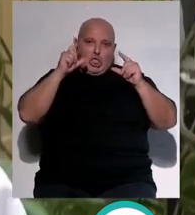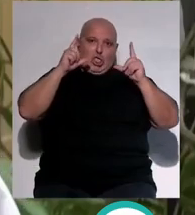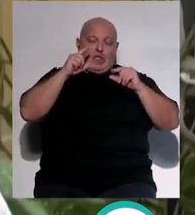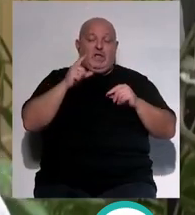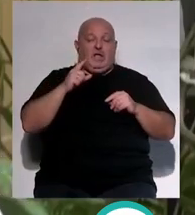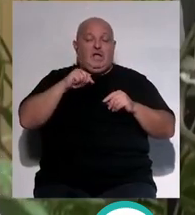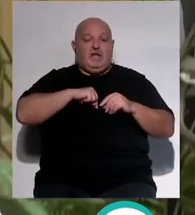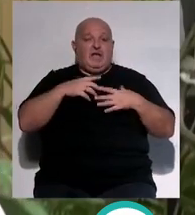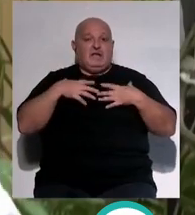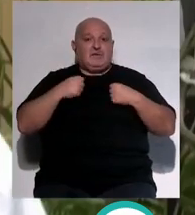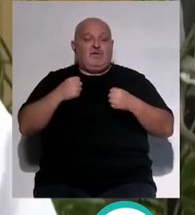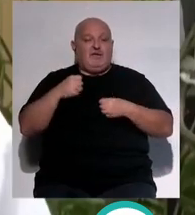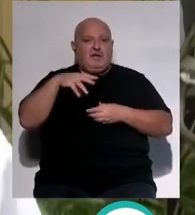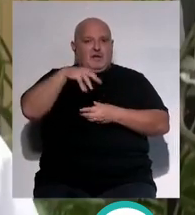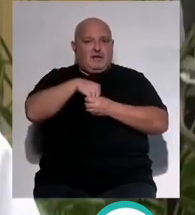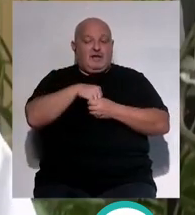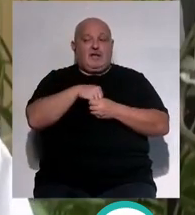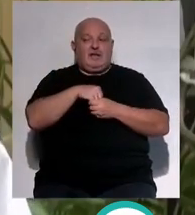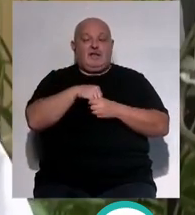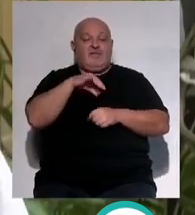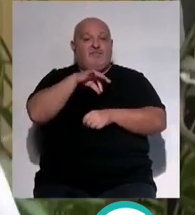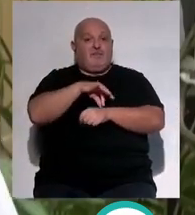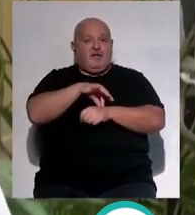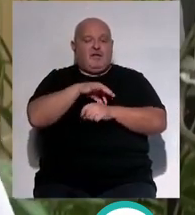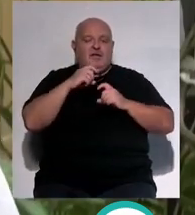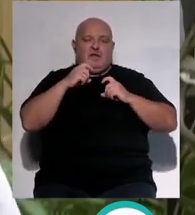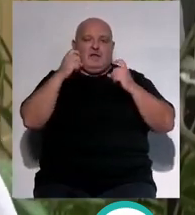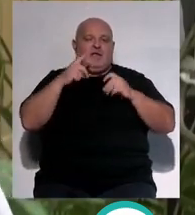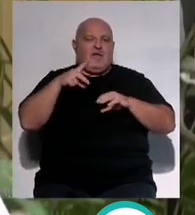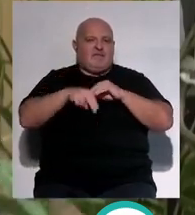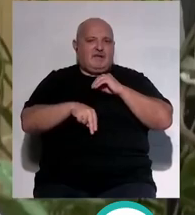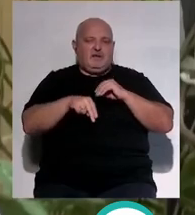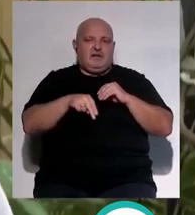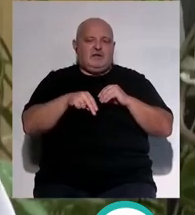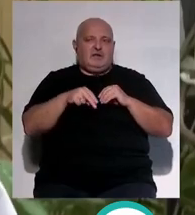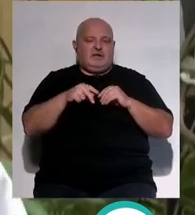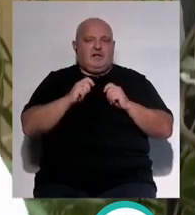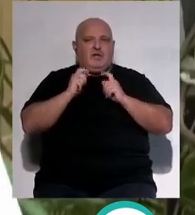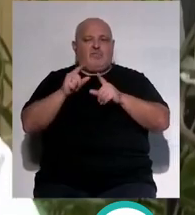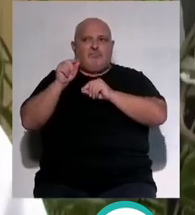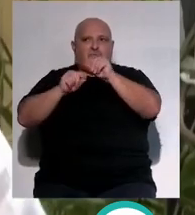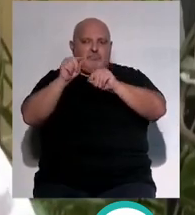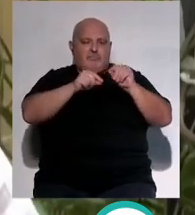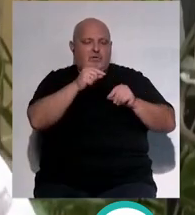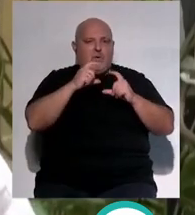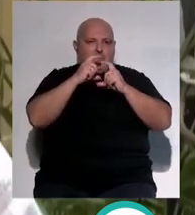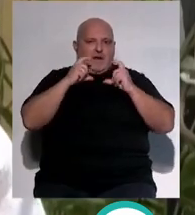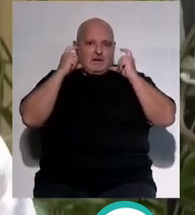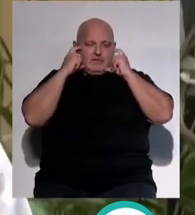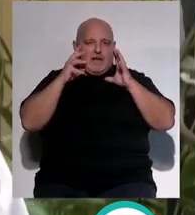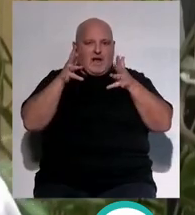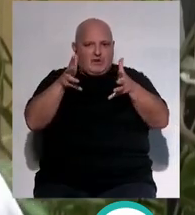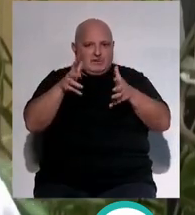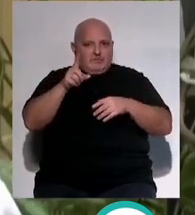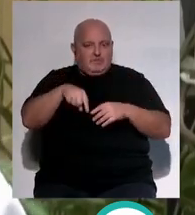un estilo de vida saludable y cuando estemos enfermos pues intentar evitar que se contagie a alguien más usando una mascarilla que